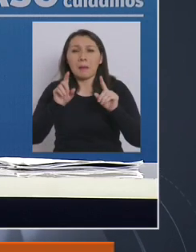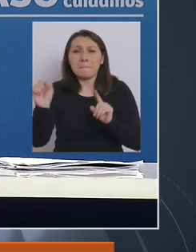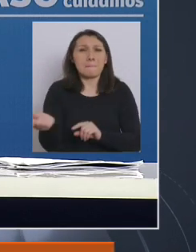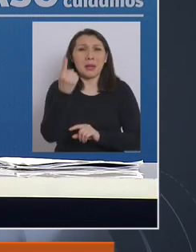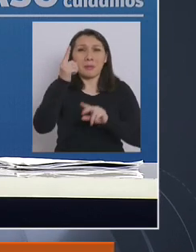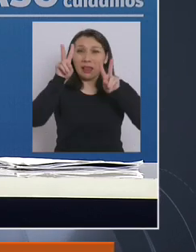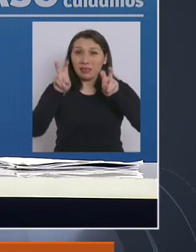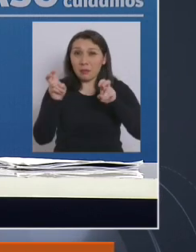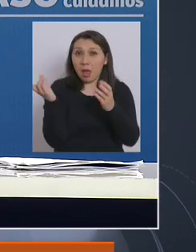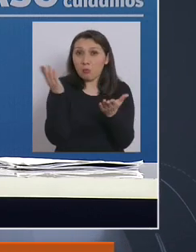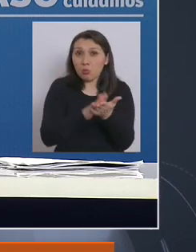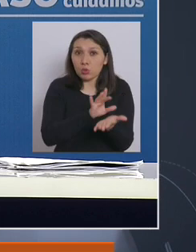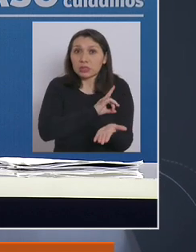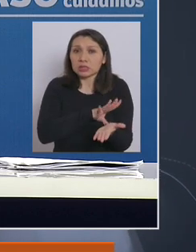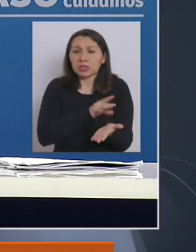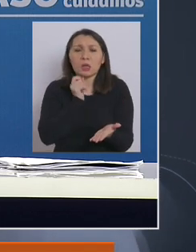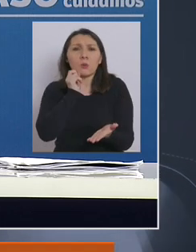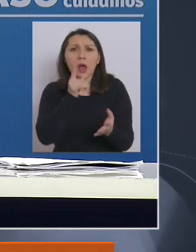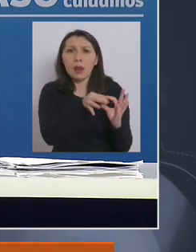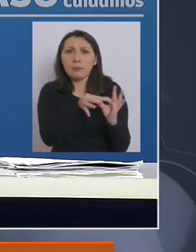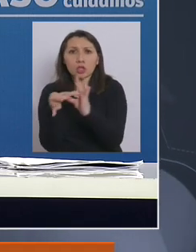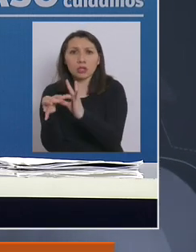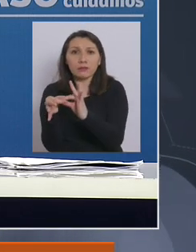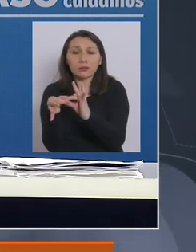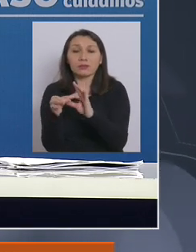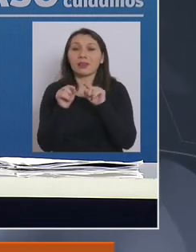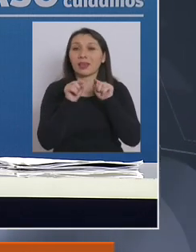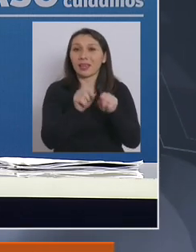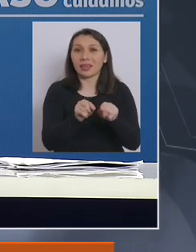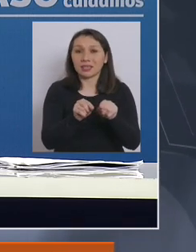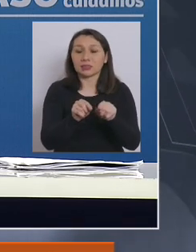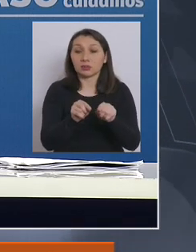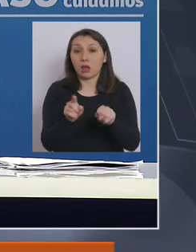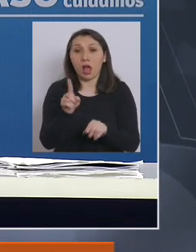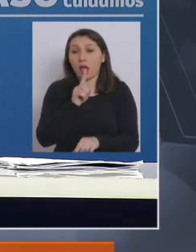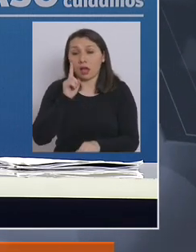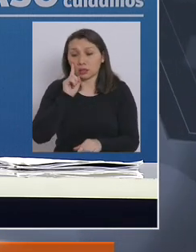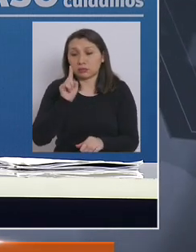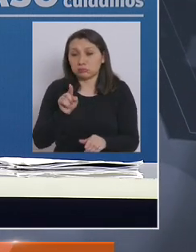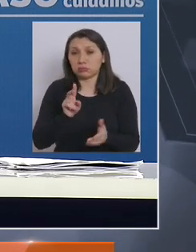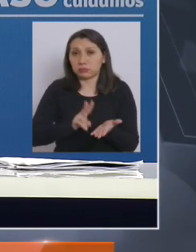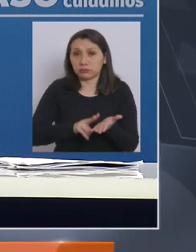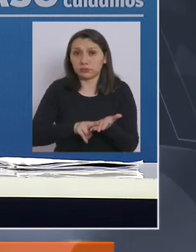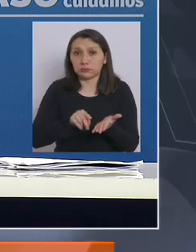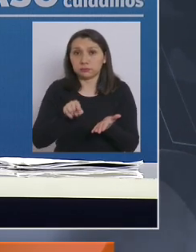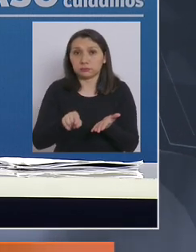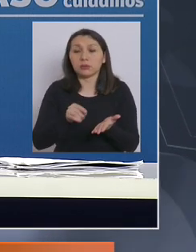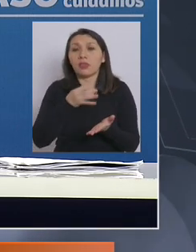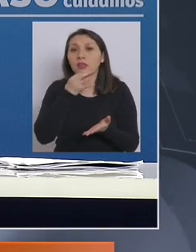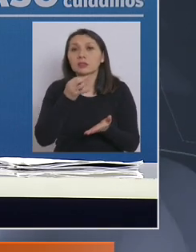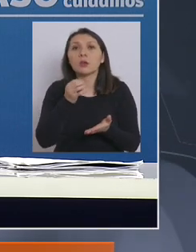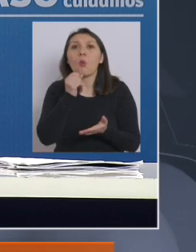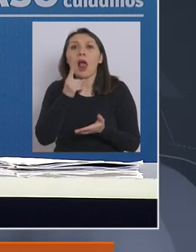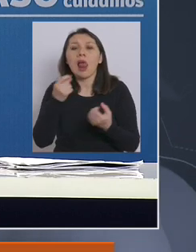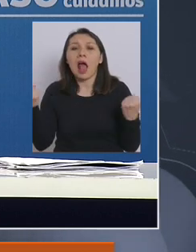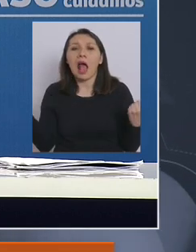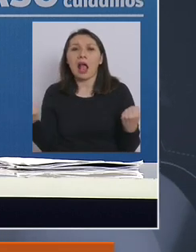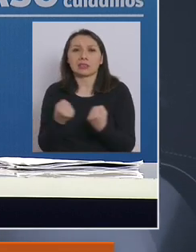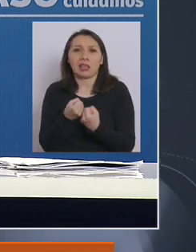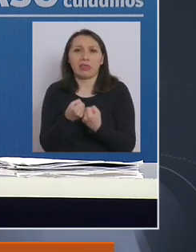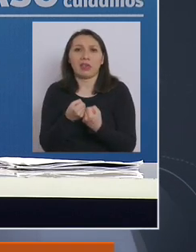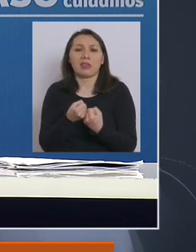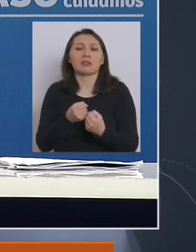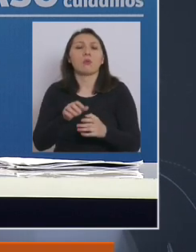primera de muerte en Chile, y eso es así y está reconocido, son los accidentes